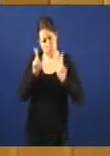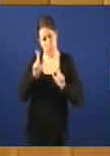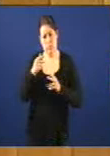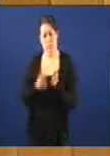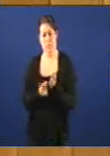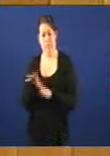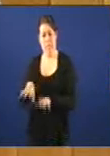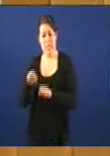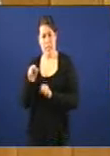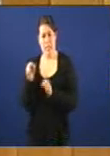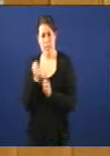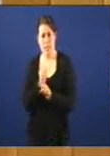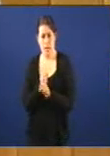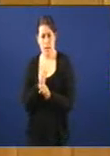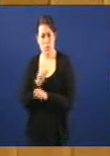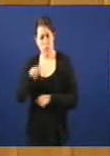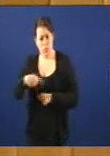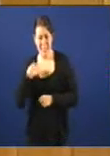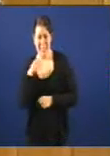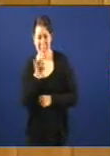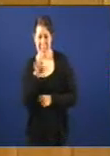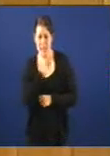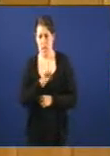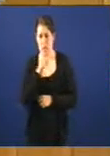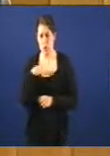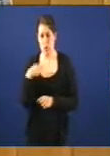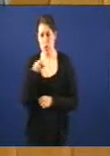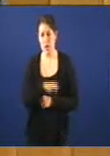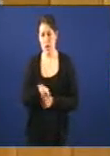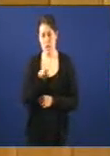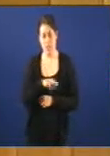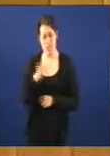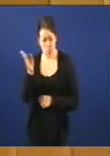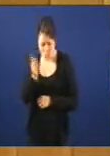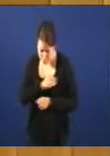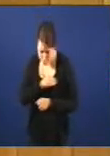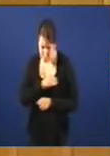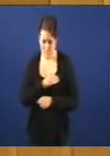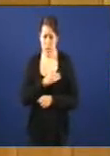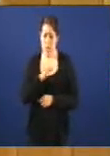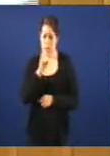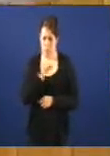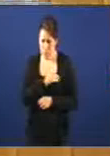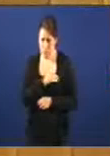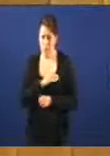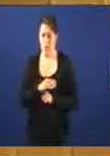traballo despois de estar ali traballando dos 15 anos insisto que sinto verdadera lástima moitas grazas